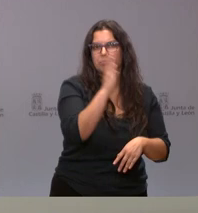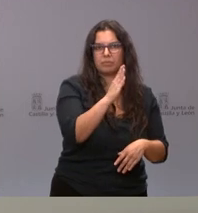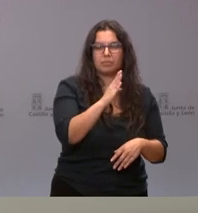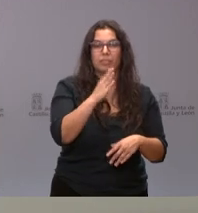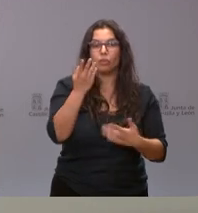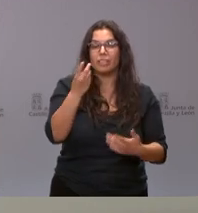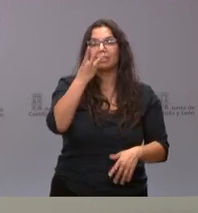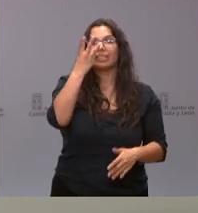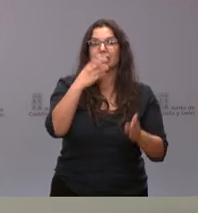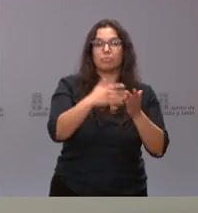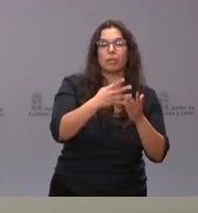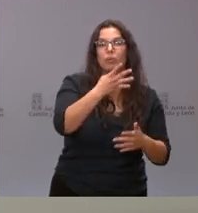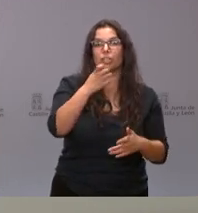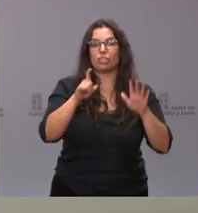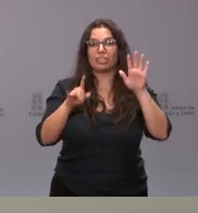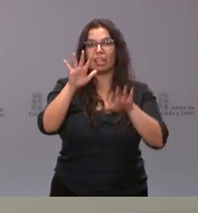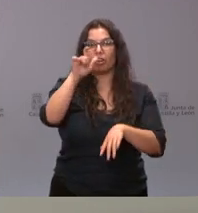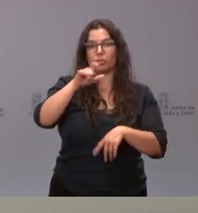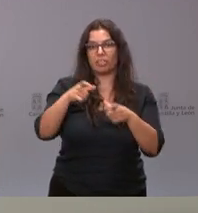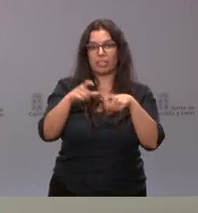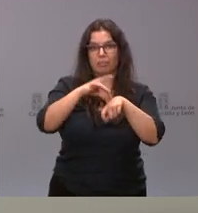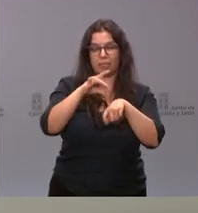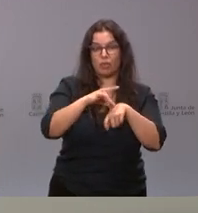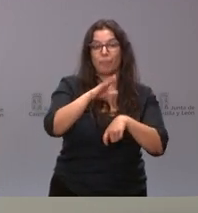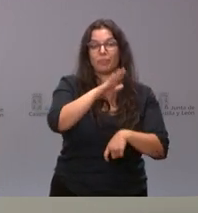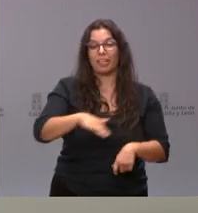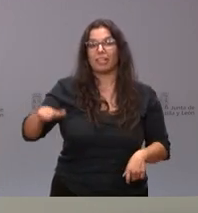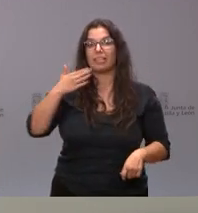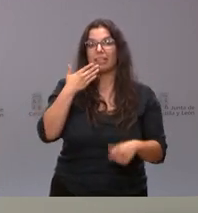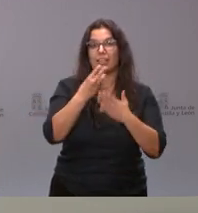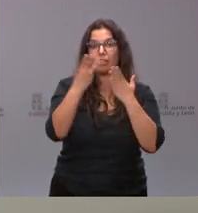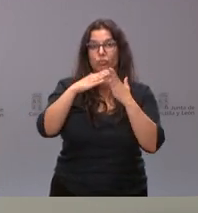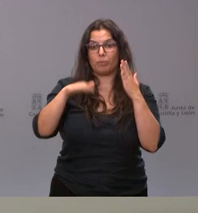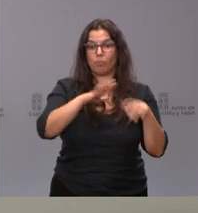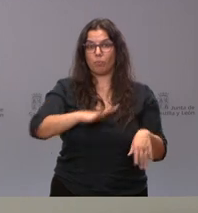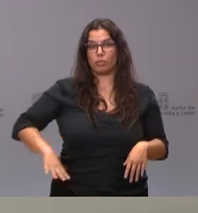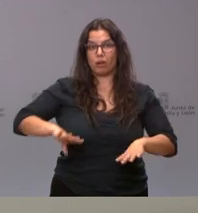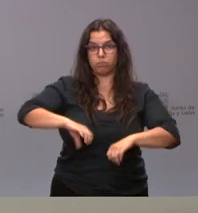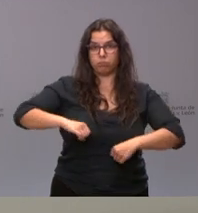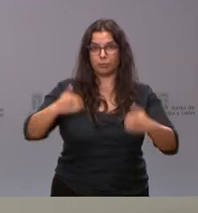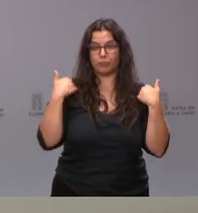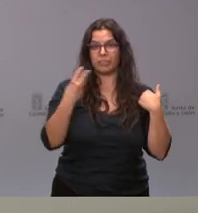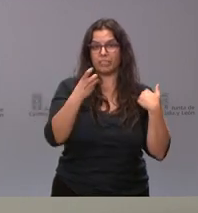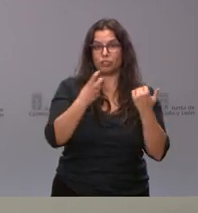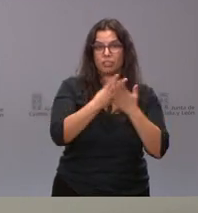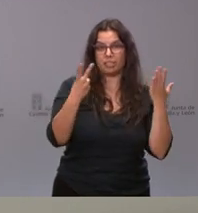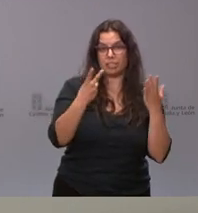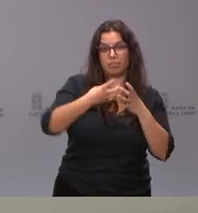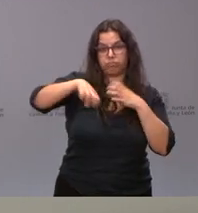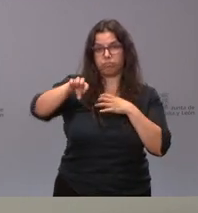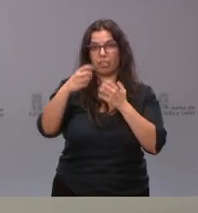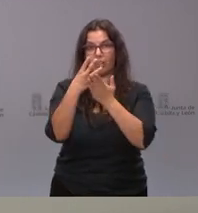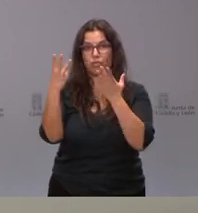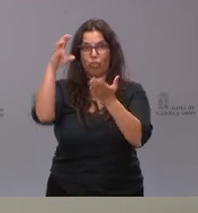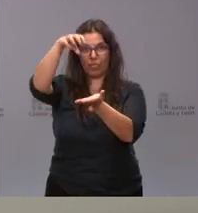3.465. Menores son con guarda provisional 317, de ellos 18 están en